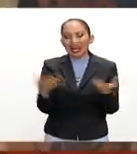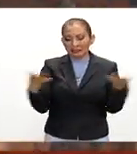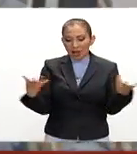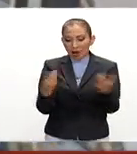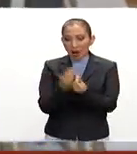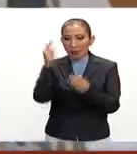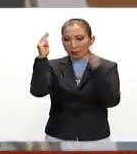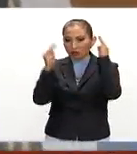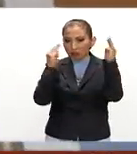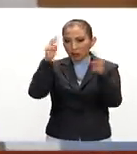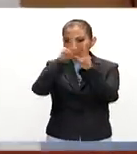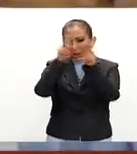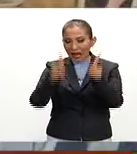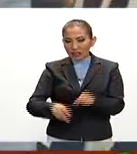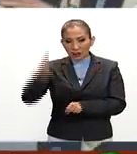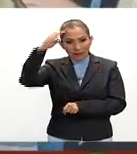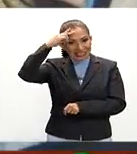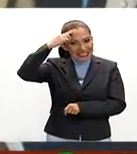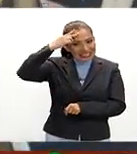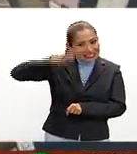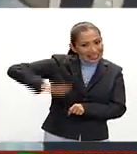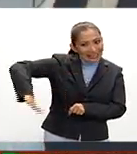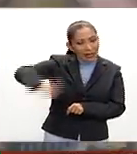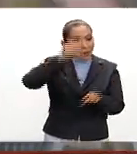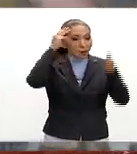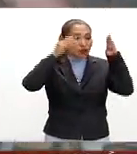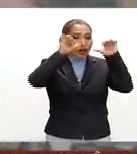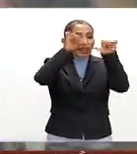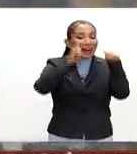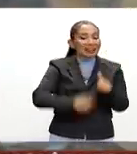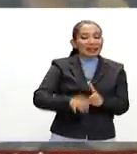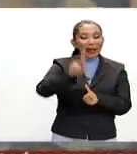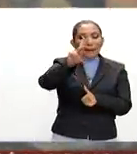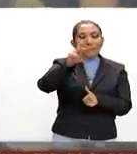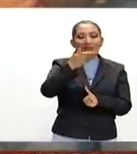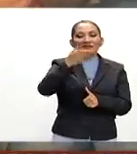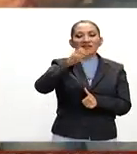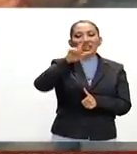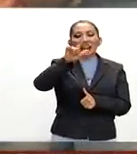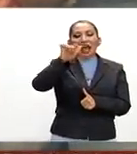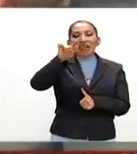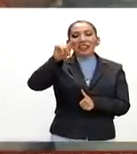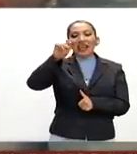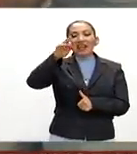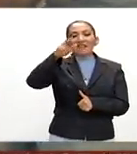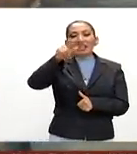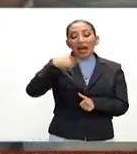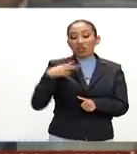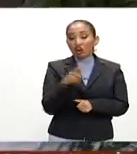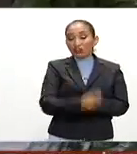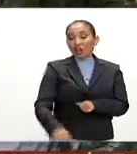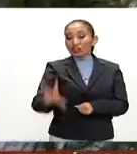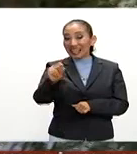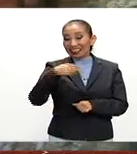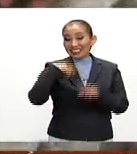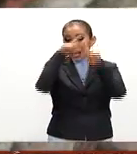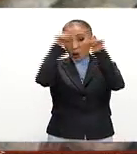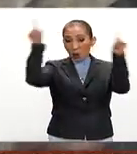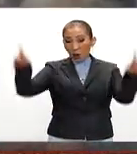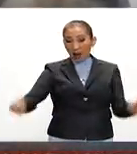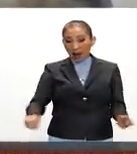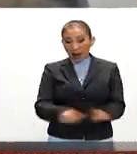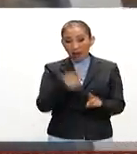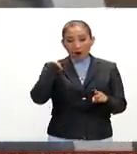conjunto por el Museo del Palacio de Bellas Artes y el Museo de Arte de Filadelfia la muestra está compuesta por 280 piezas